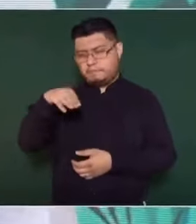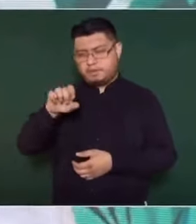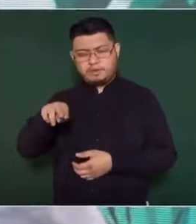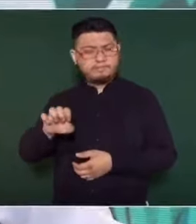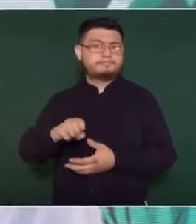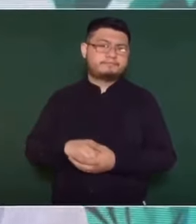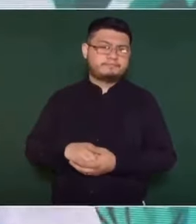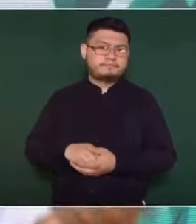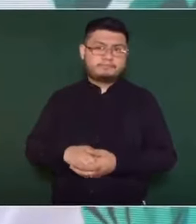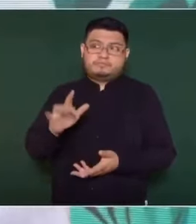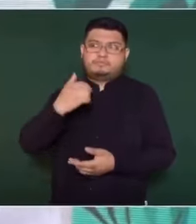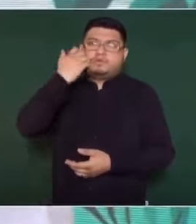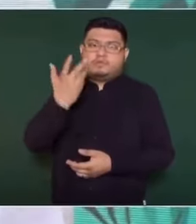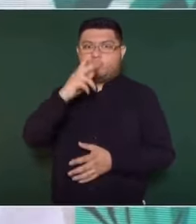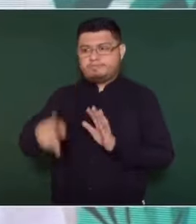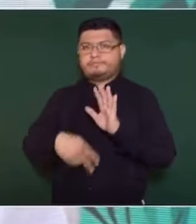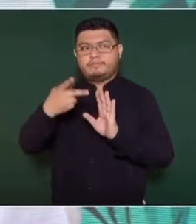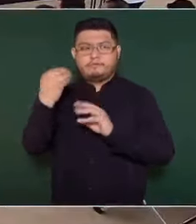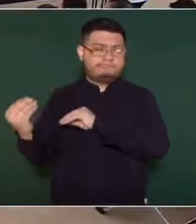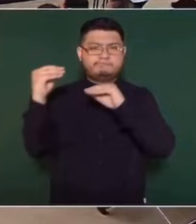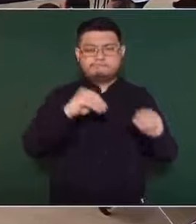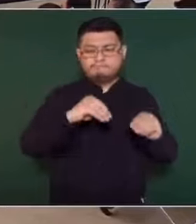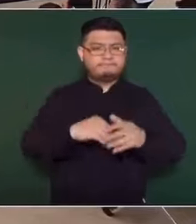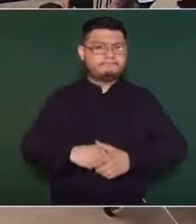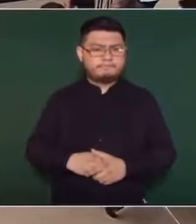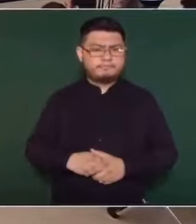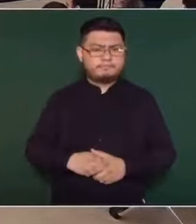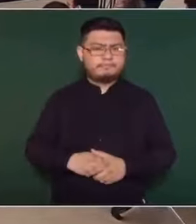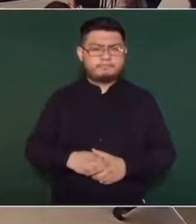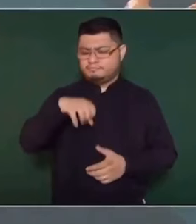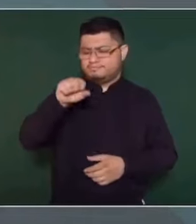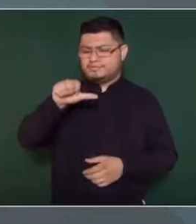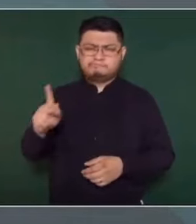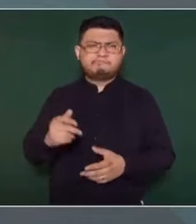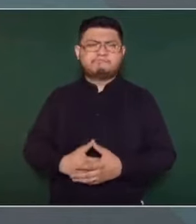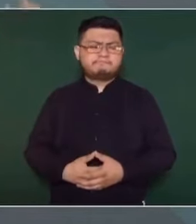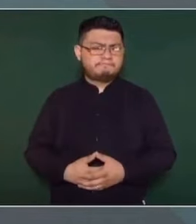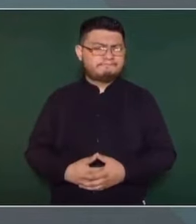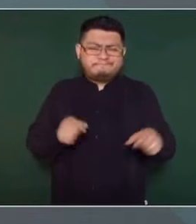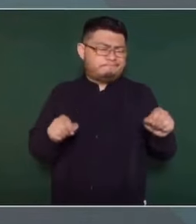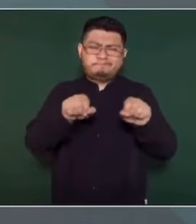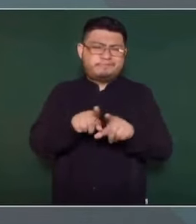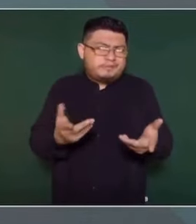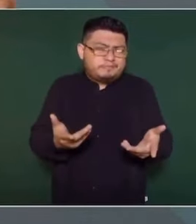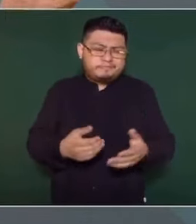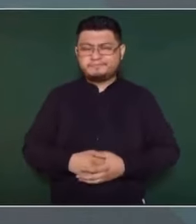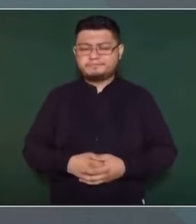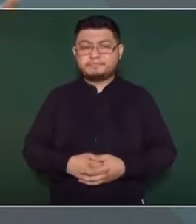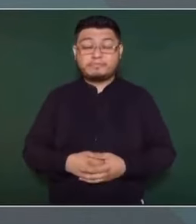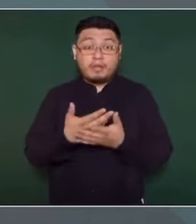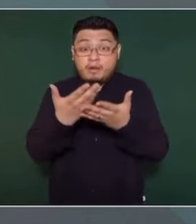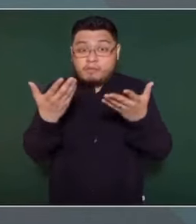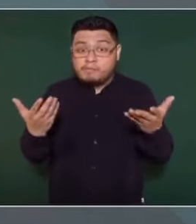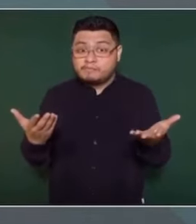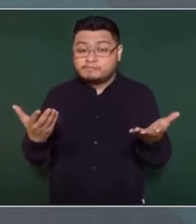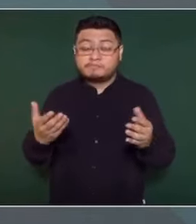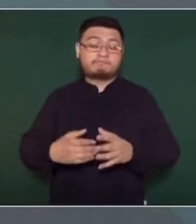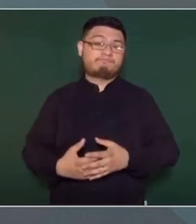Menem. Es como si quisiéramos regresar a lo que llevó a cabo Salinas en México. Es lo mismo. Nada más que ahora